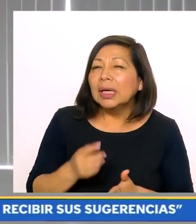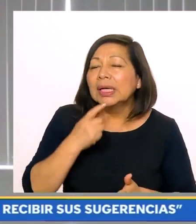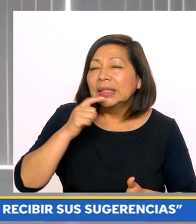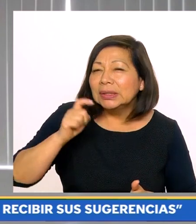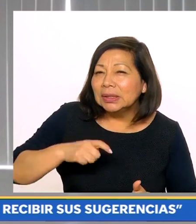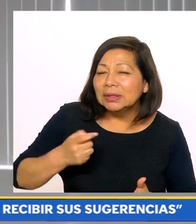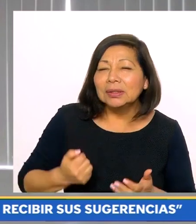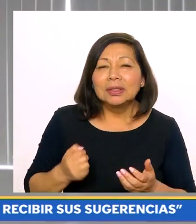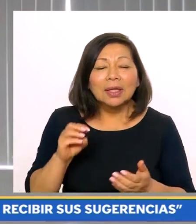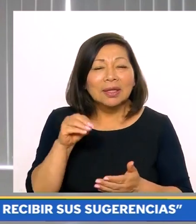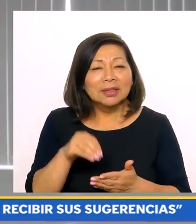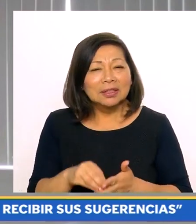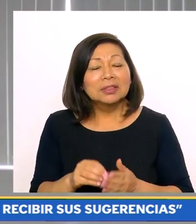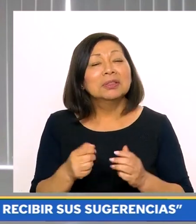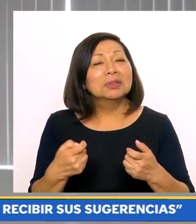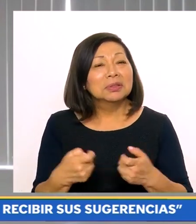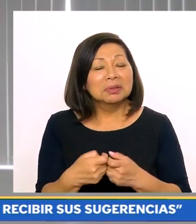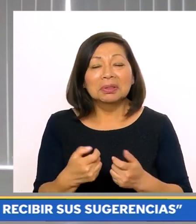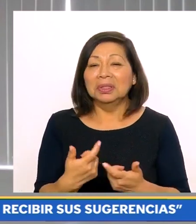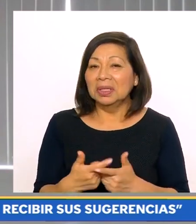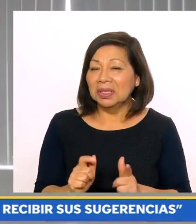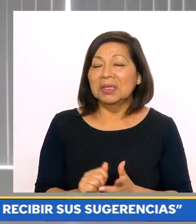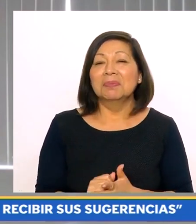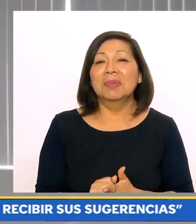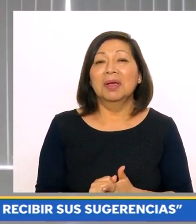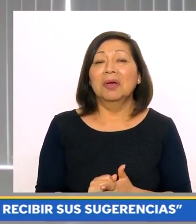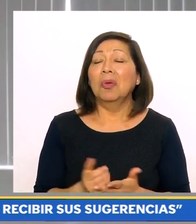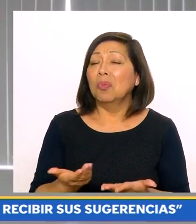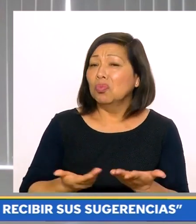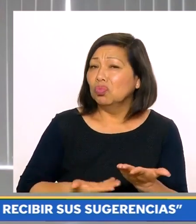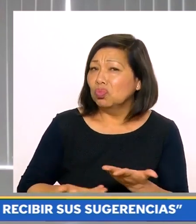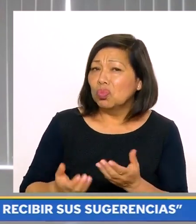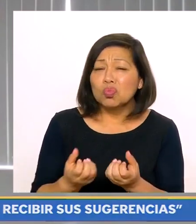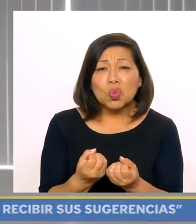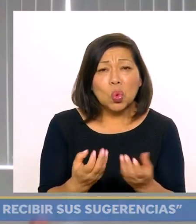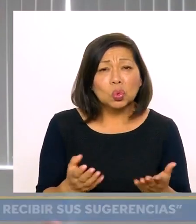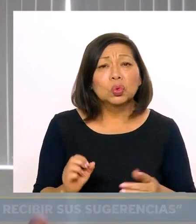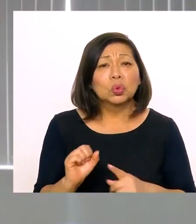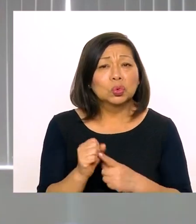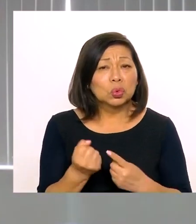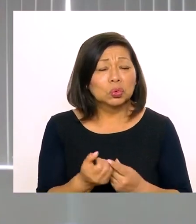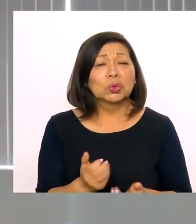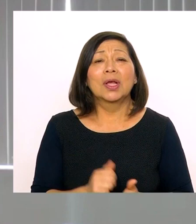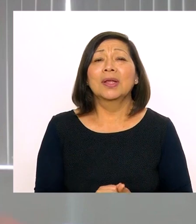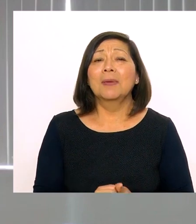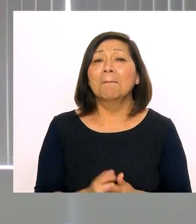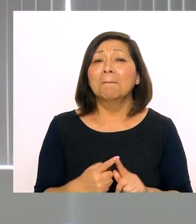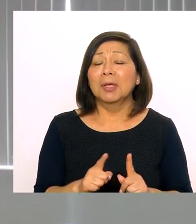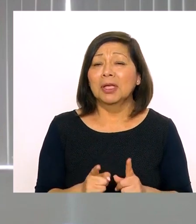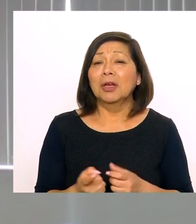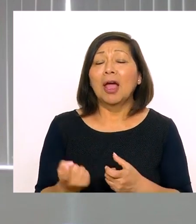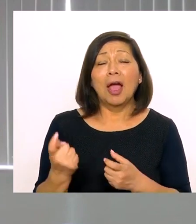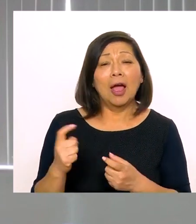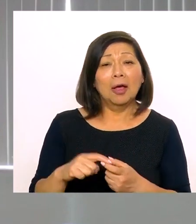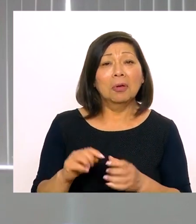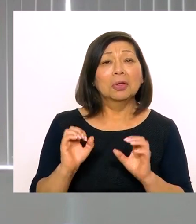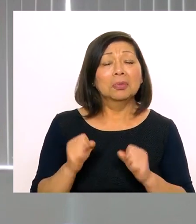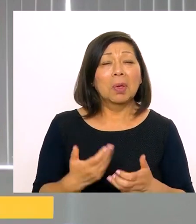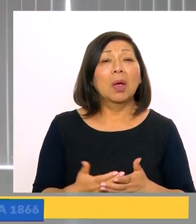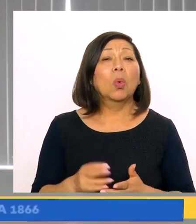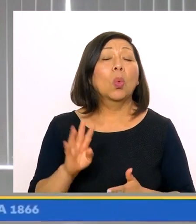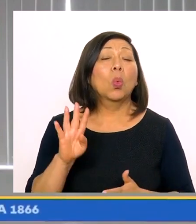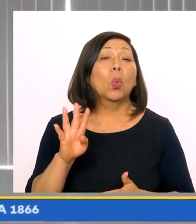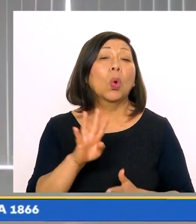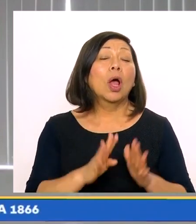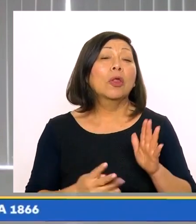receptivos de sus sugerencias, sus reclamos, sus demandas, sus apuestas, y decirles que la red Alivia, una red que atiende muchos casos sociales muy